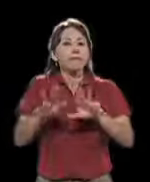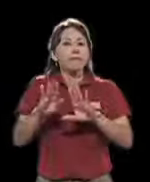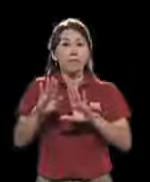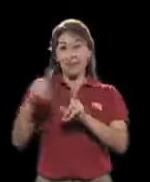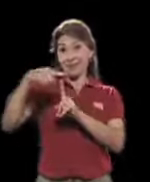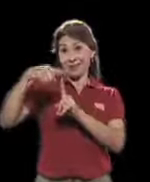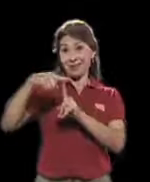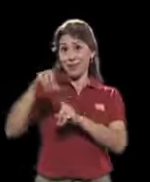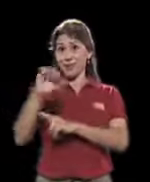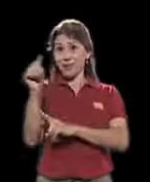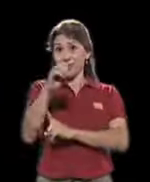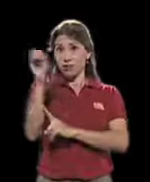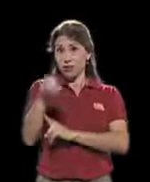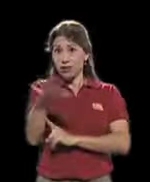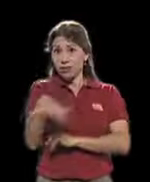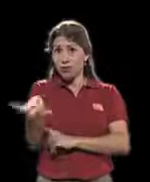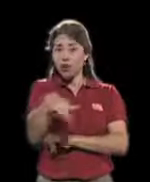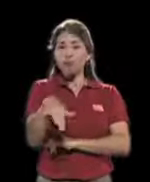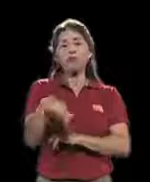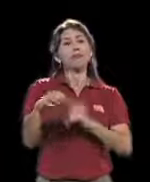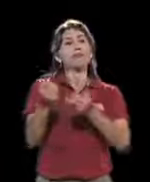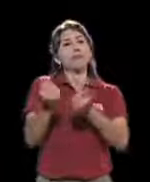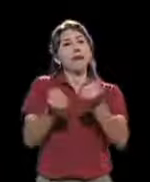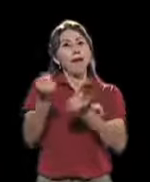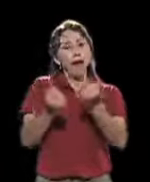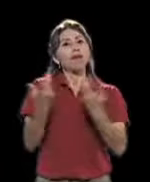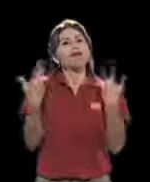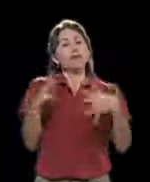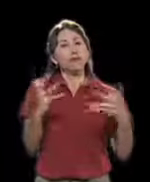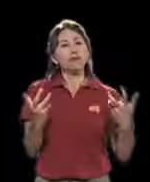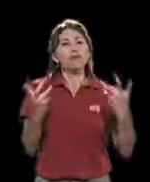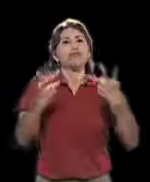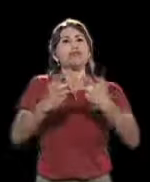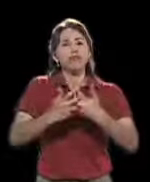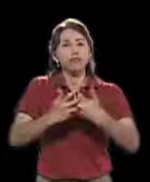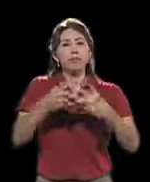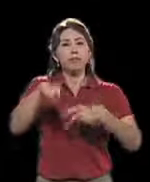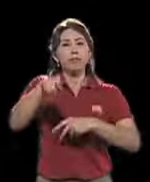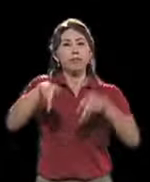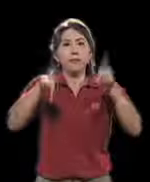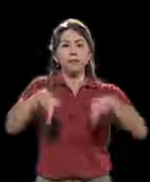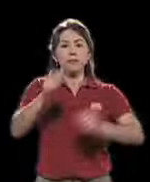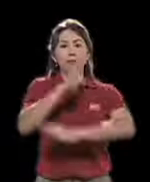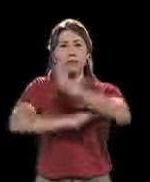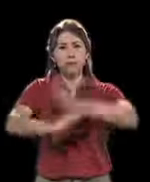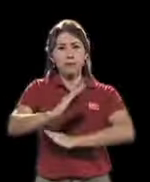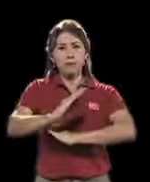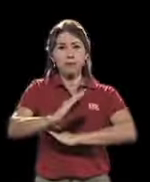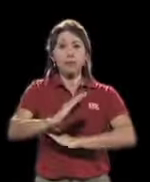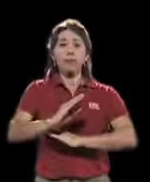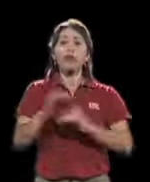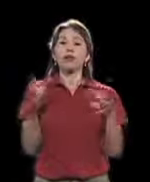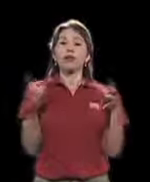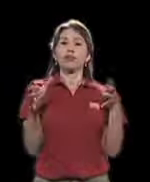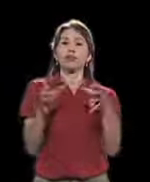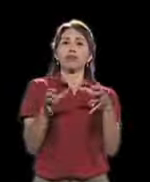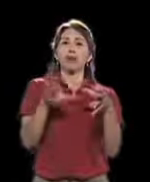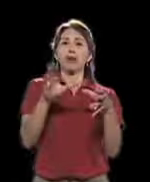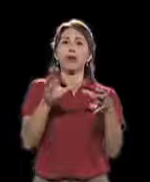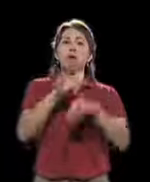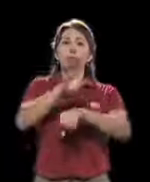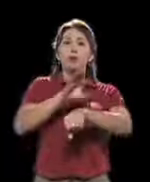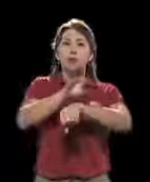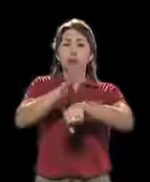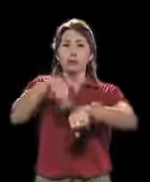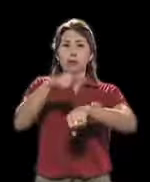los taxis que circulan en el país sean vehículos adaptados a las necesidades de las personas con discapacidad. El Consejo Nacional